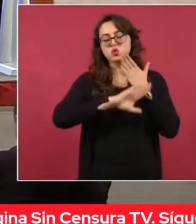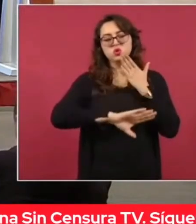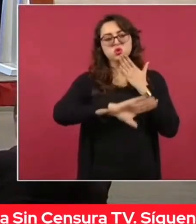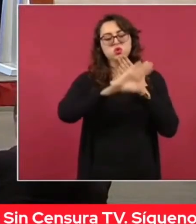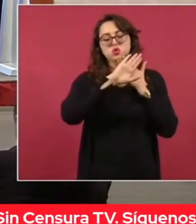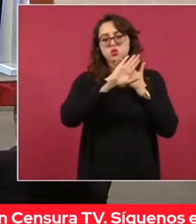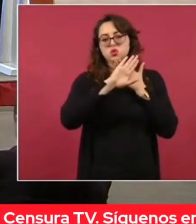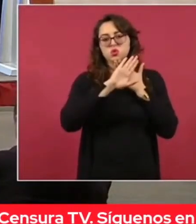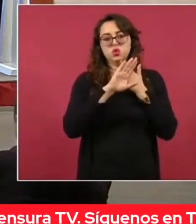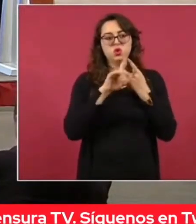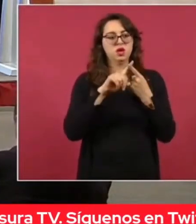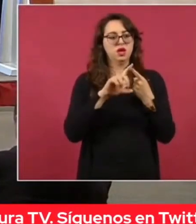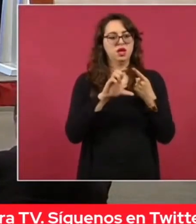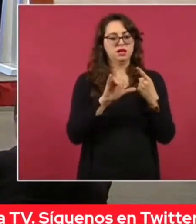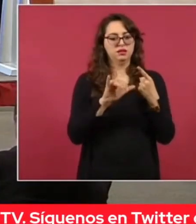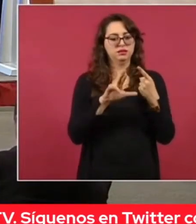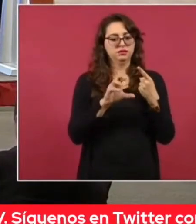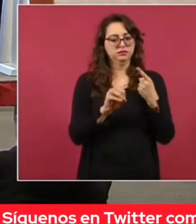Ciro,